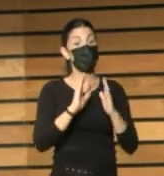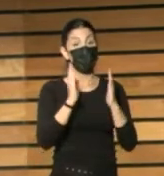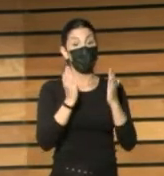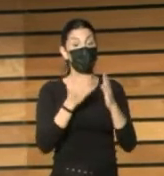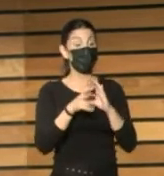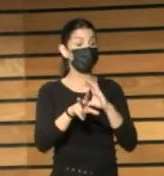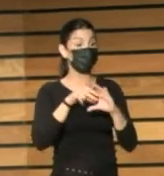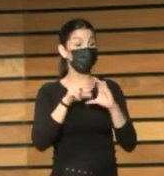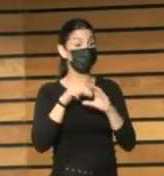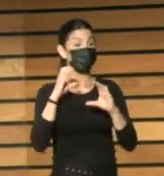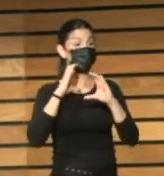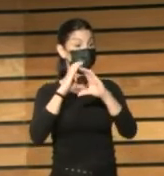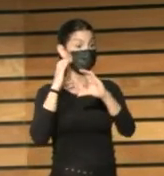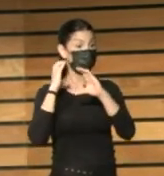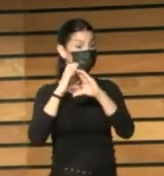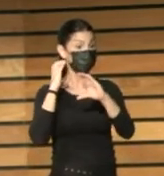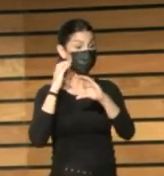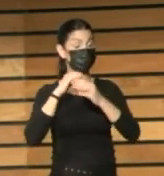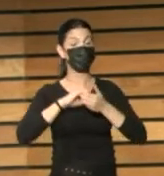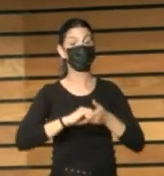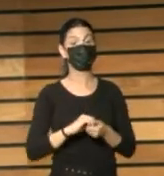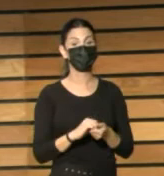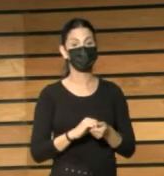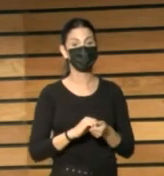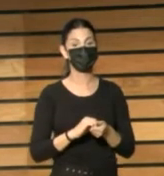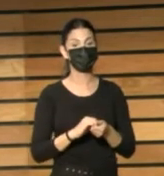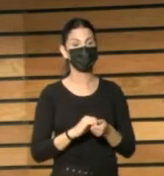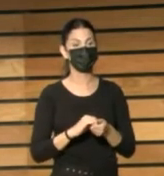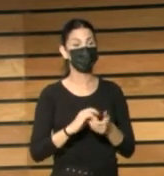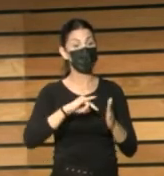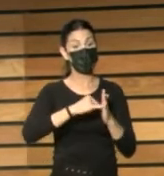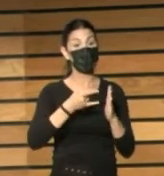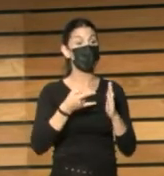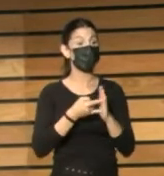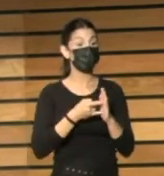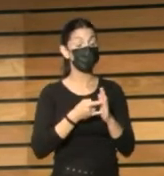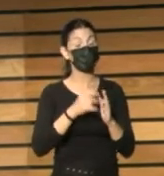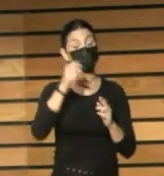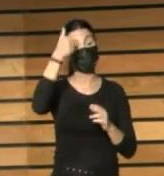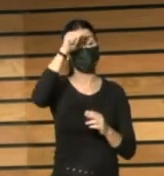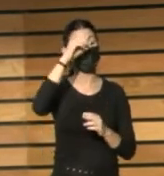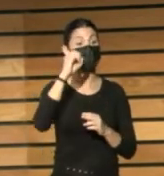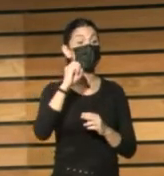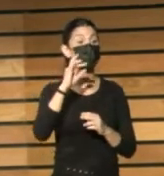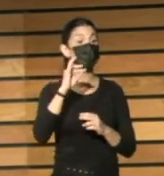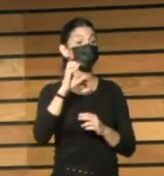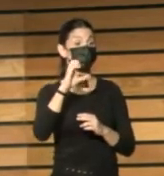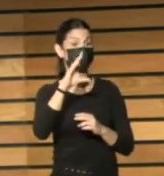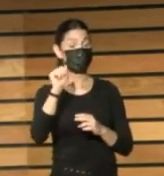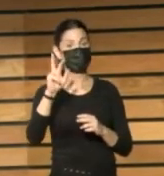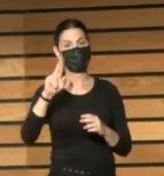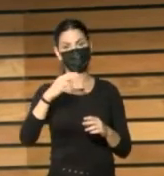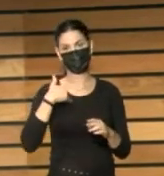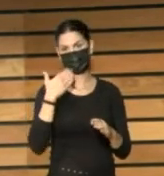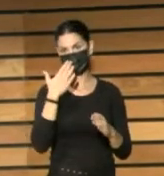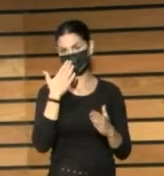bibliobús. Pues la iniciativa de Óscar, que por cierto no me voy a cortar. Óscar, te echamos de menos.